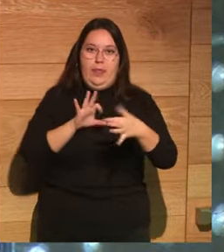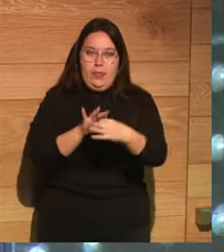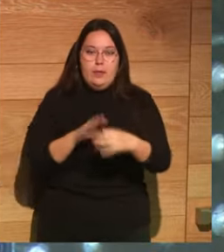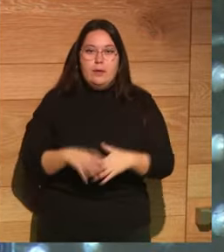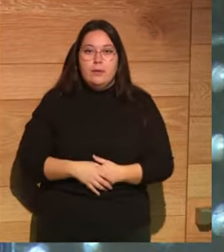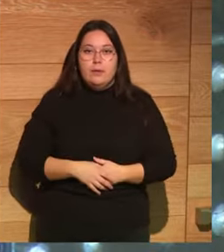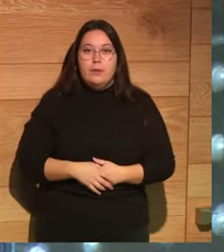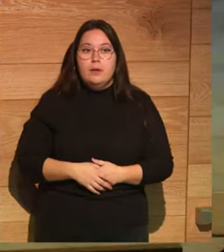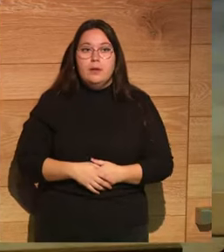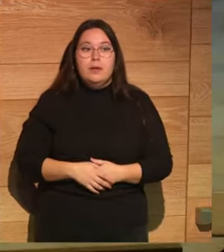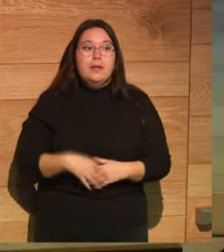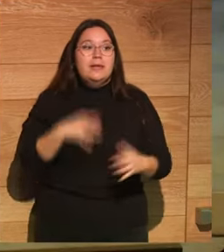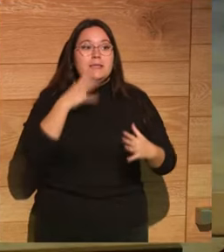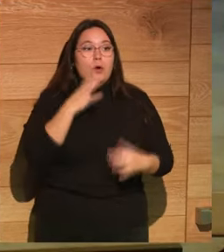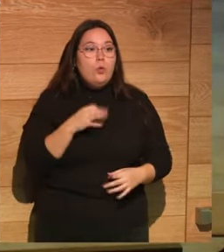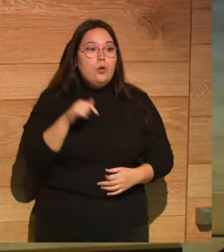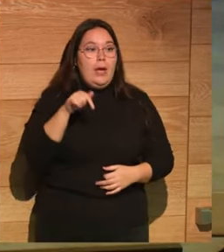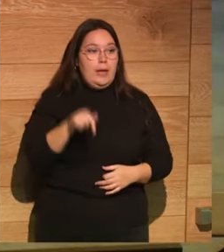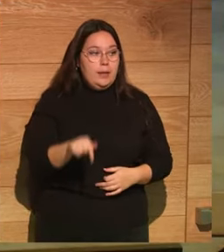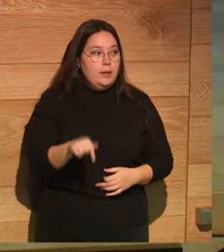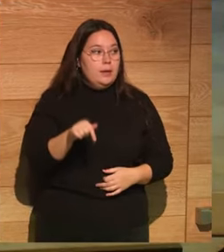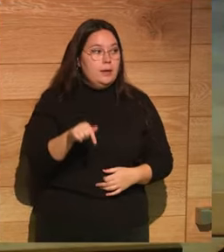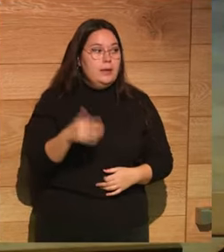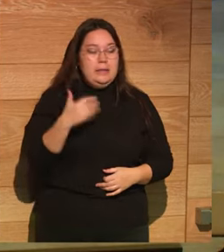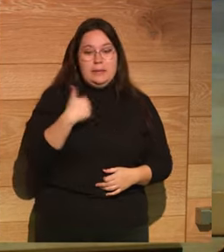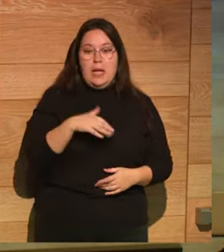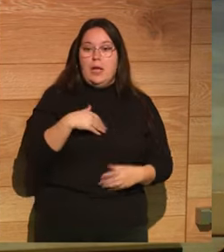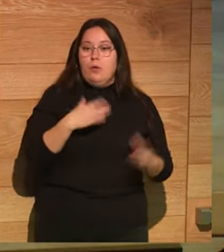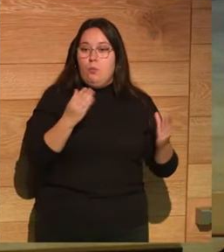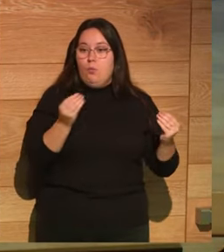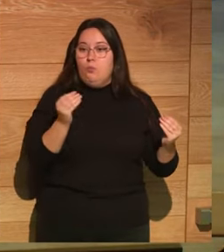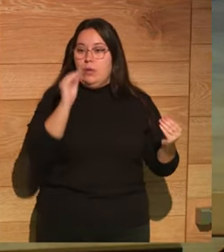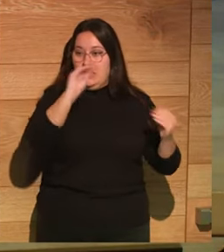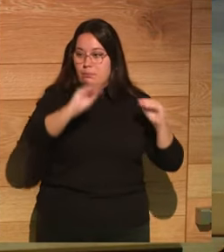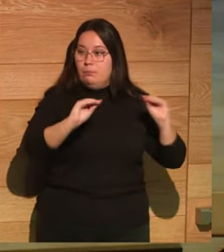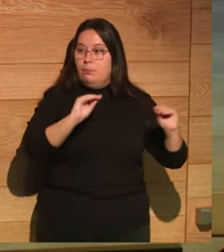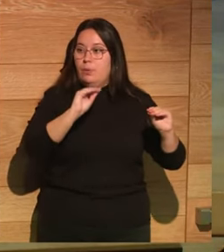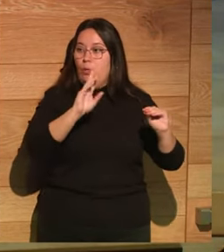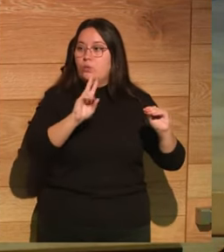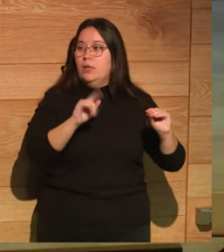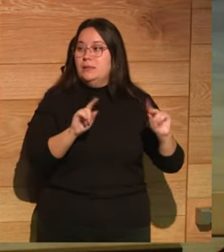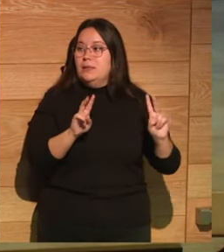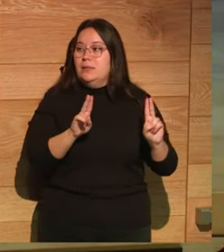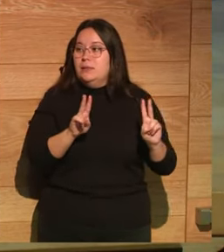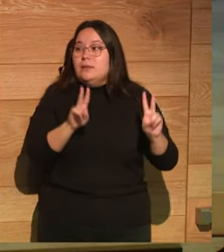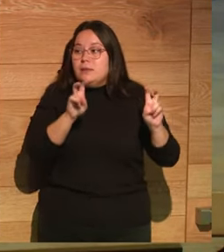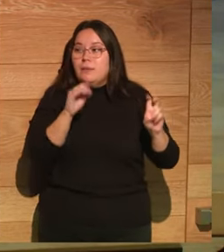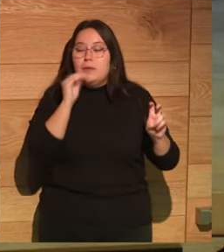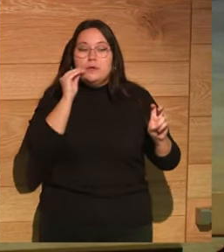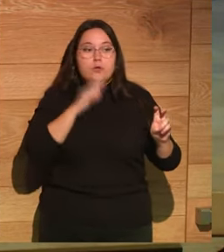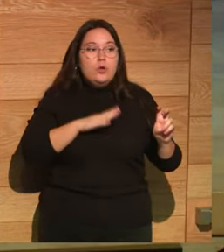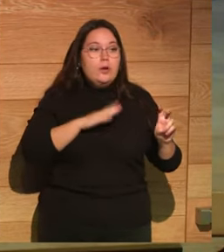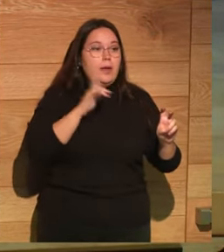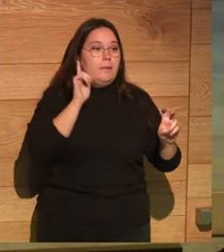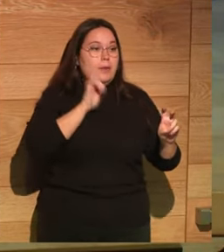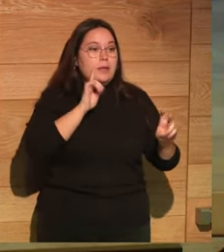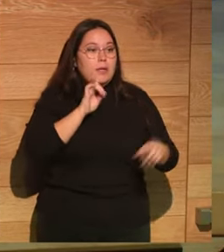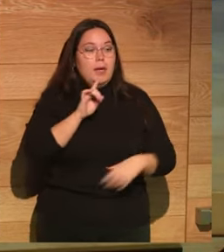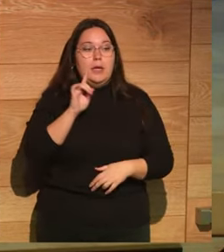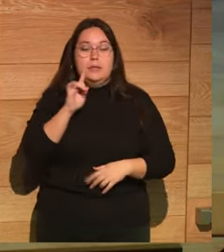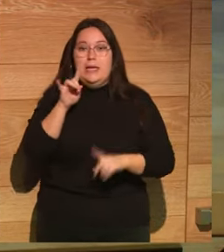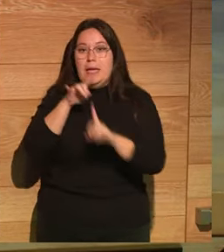seguro que aquí tenemos ya un montón de preguntas sobre bulos de la historia o de mentiras o de